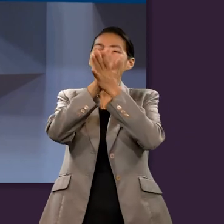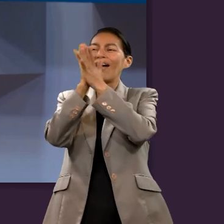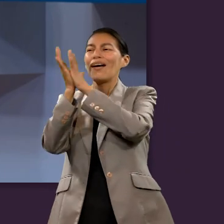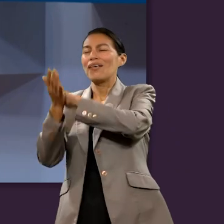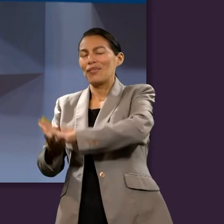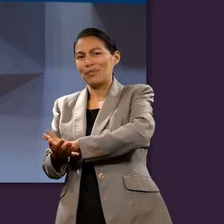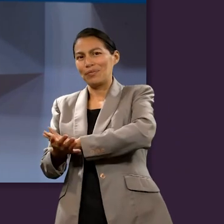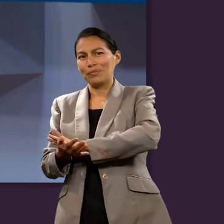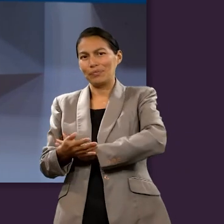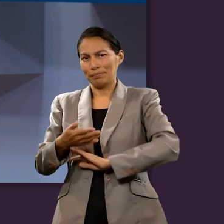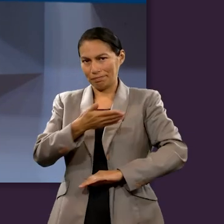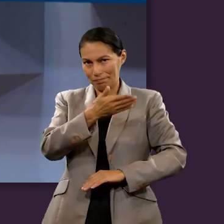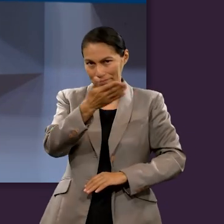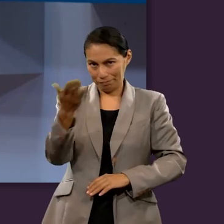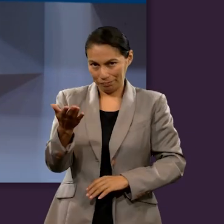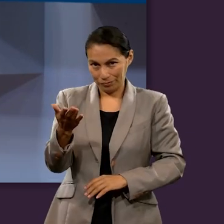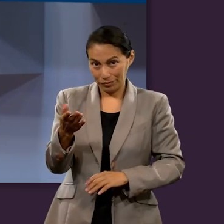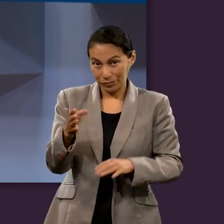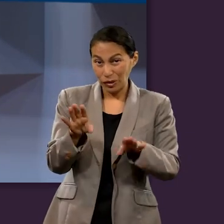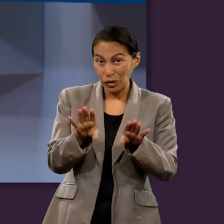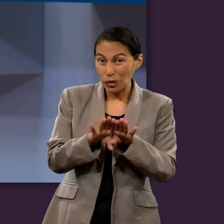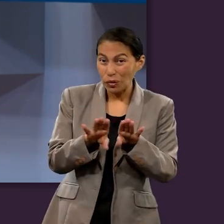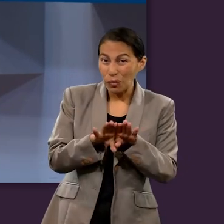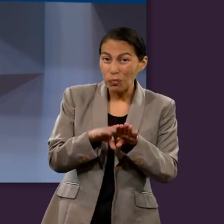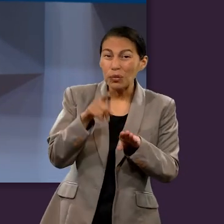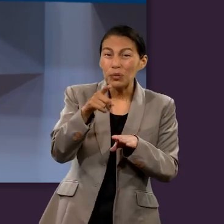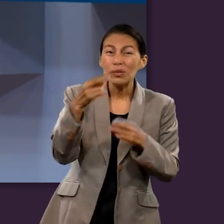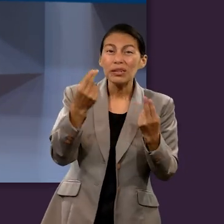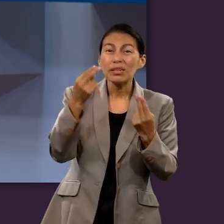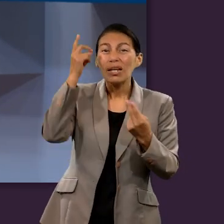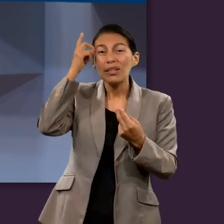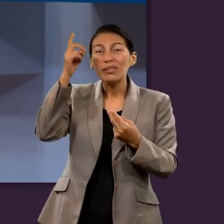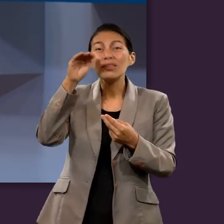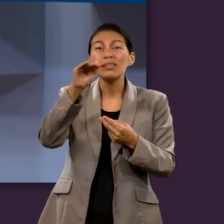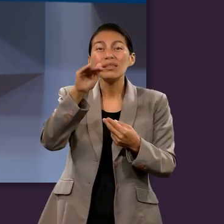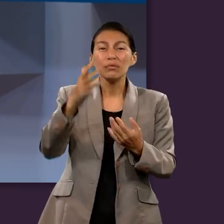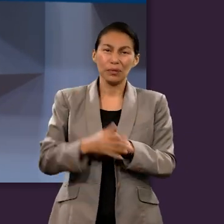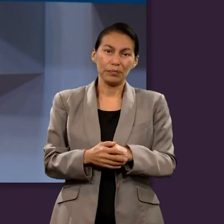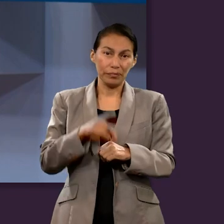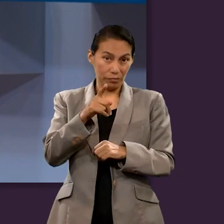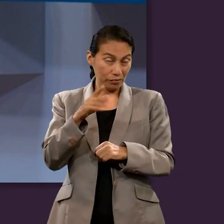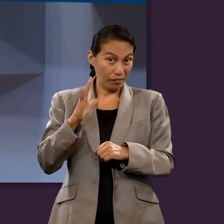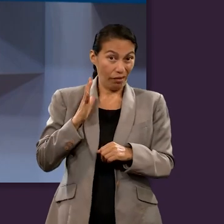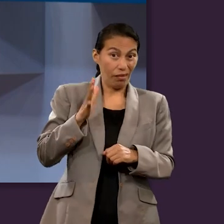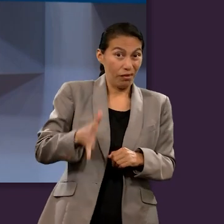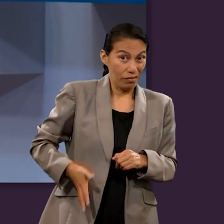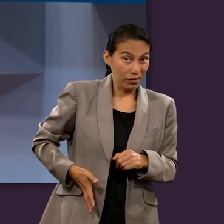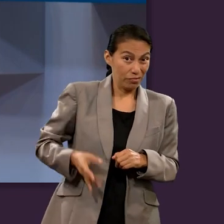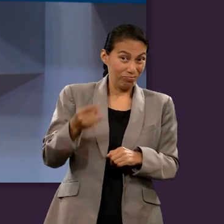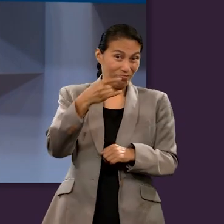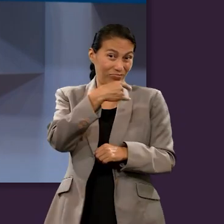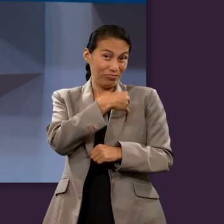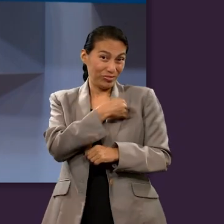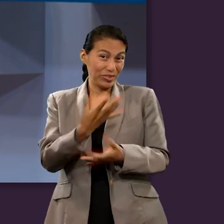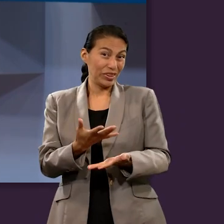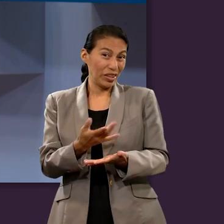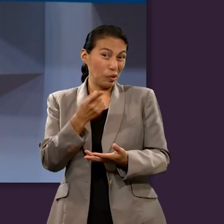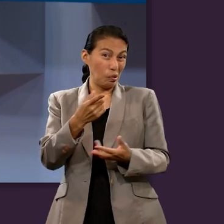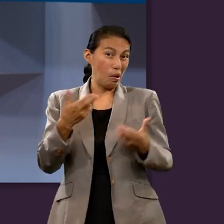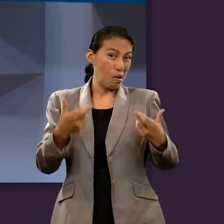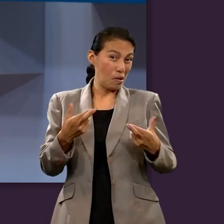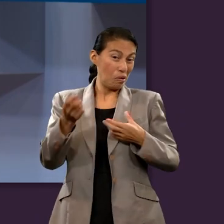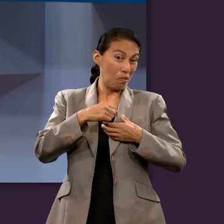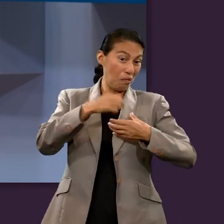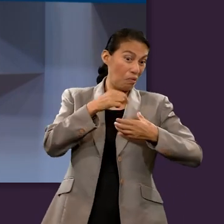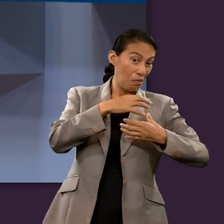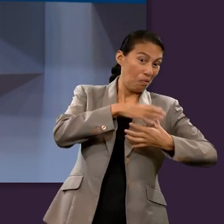moldeen nuestra vida entonces se dejan una serie de preguntas para nosotros y para quienes nos ven ¿en qué área necesitas que Dios te hable?